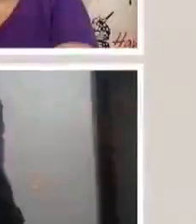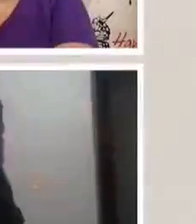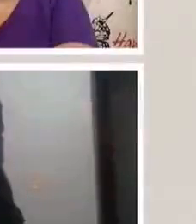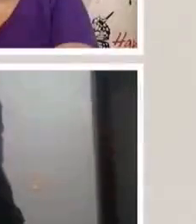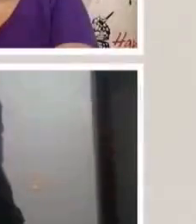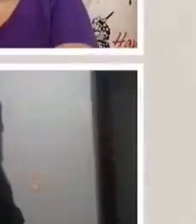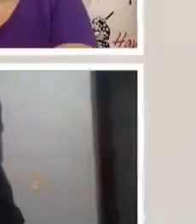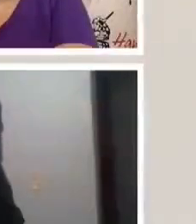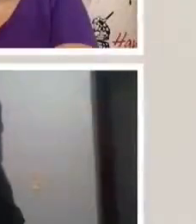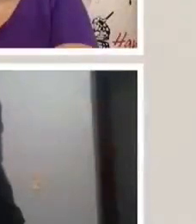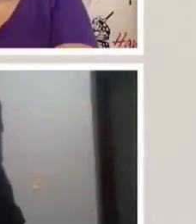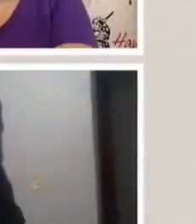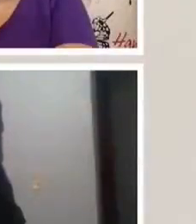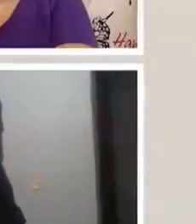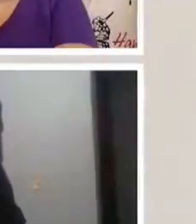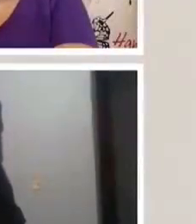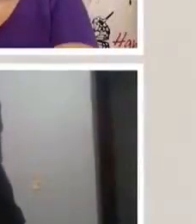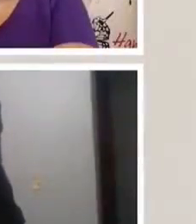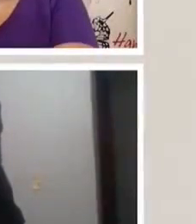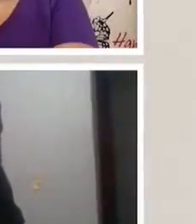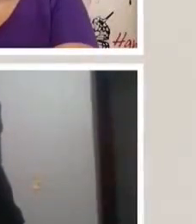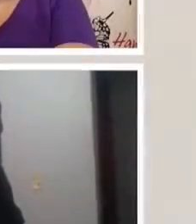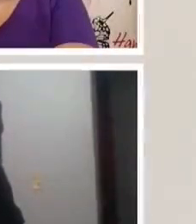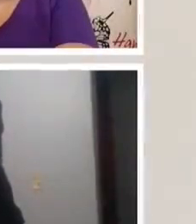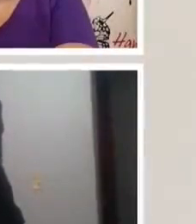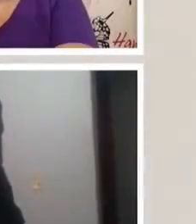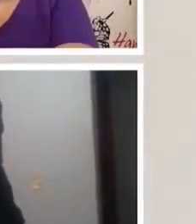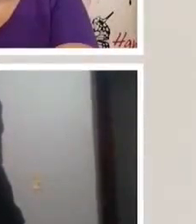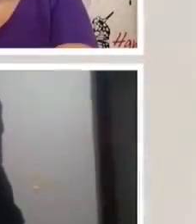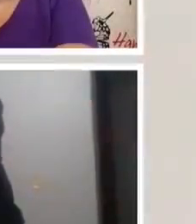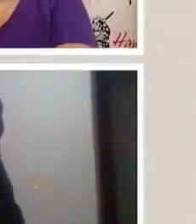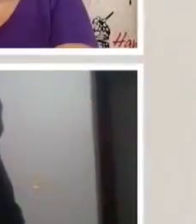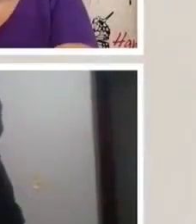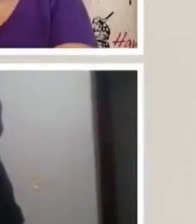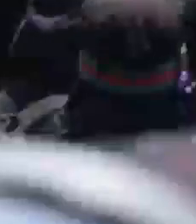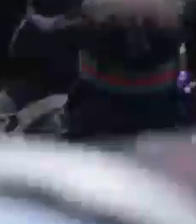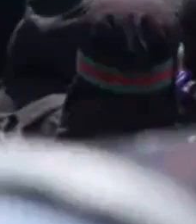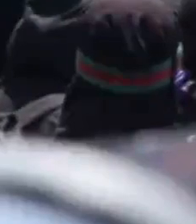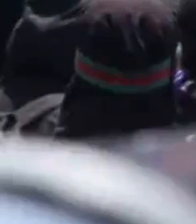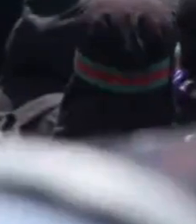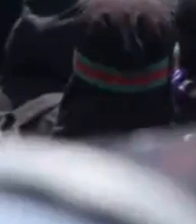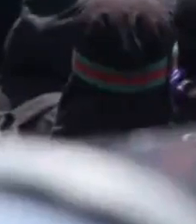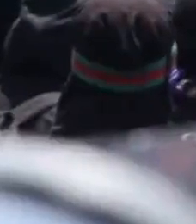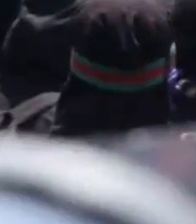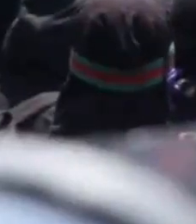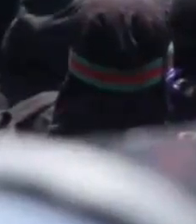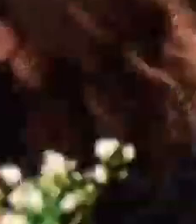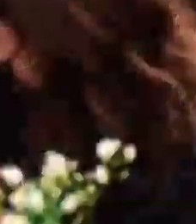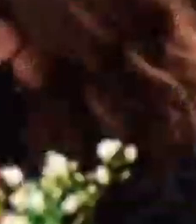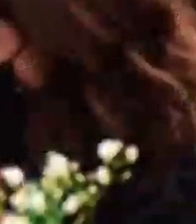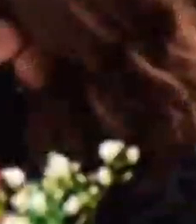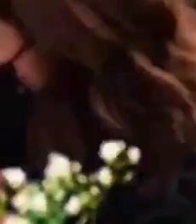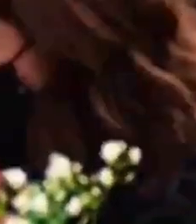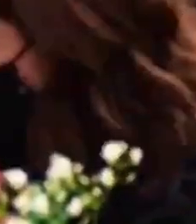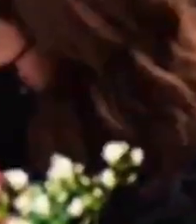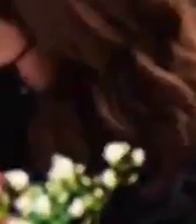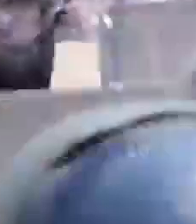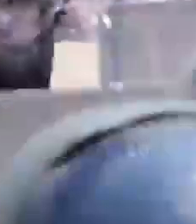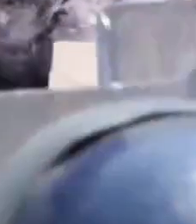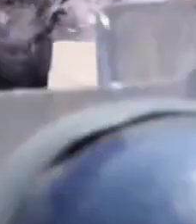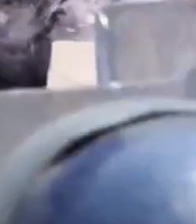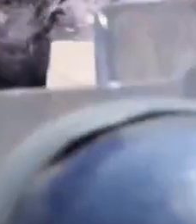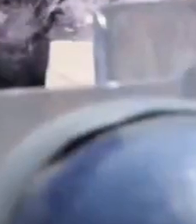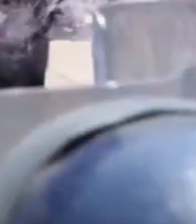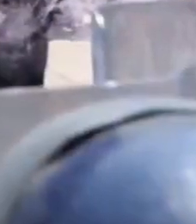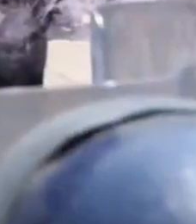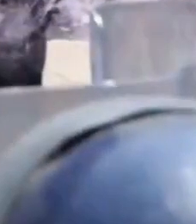esa persecución política en contra de las que salen a manifestarse no sé si lo sepas Sabina pero hay más de 20